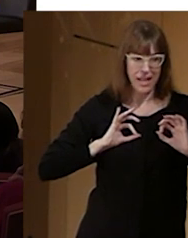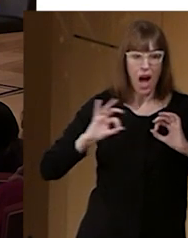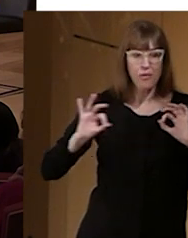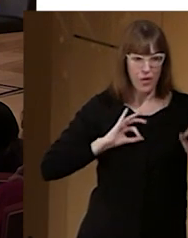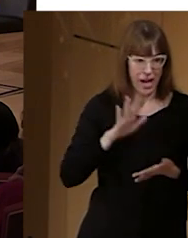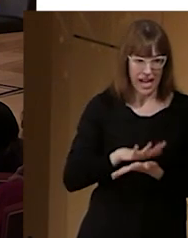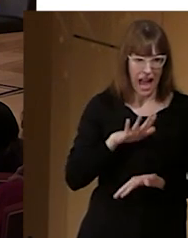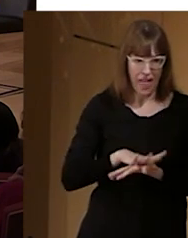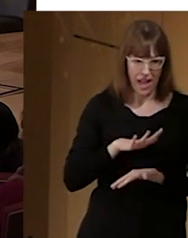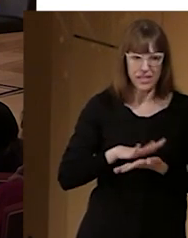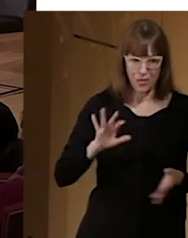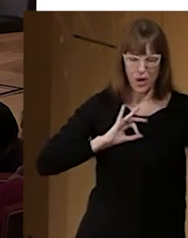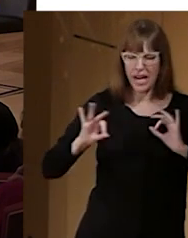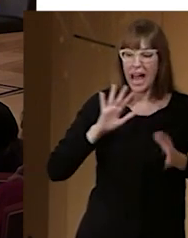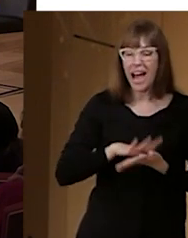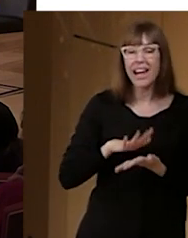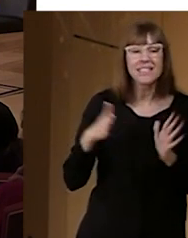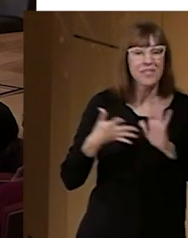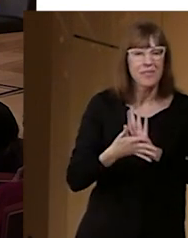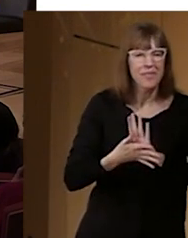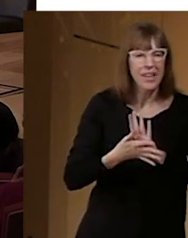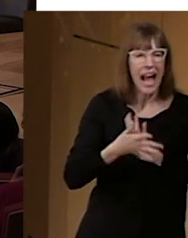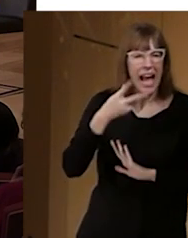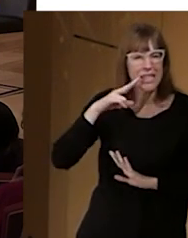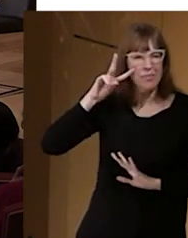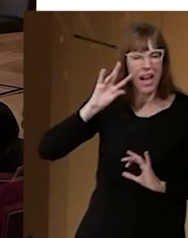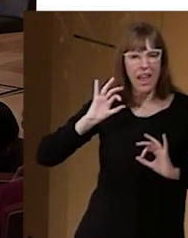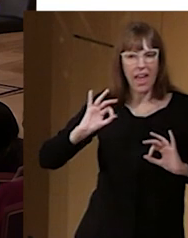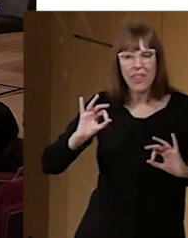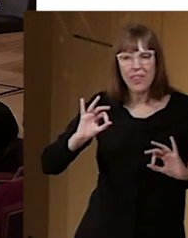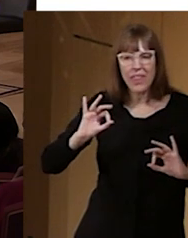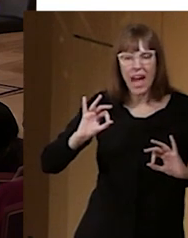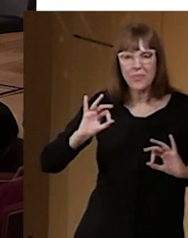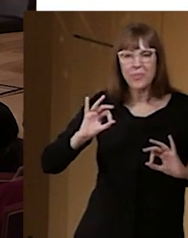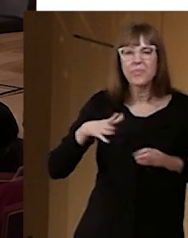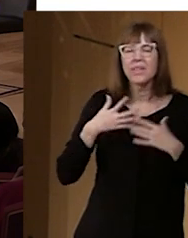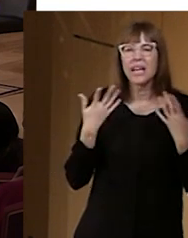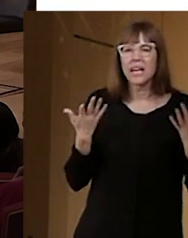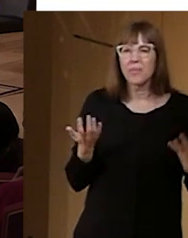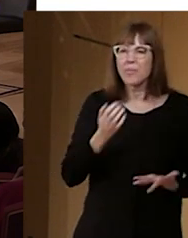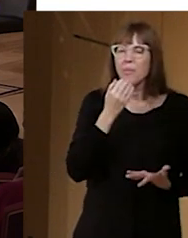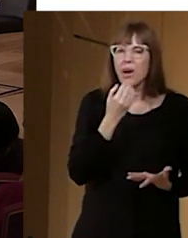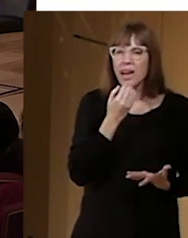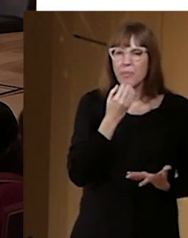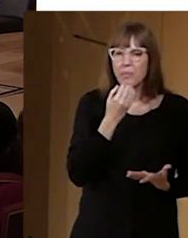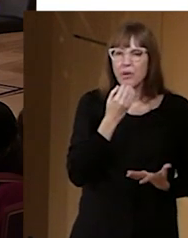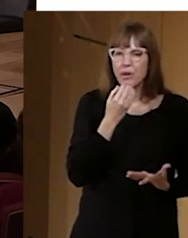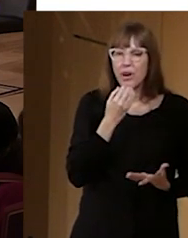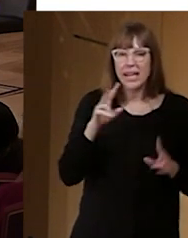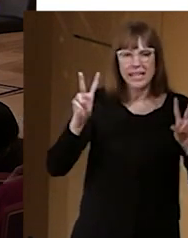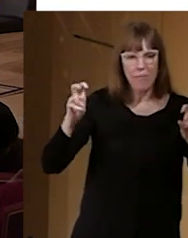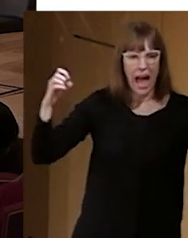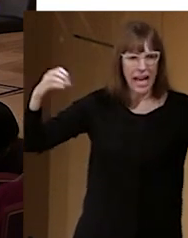función relajada es una experiencia en la que se modifican muchos aspectos, desde